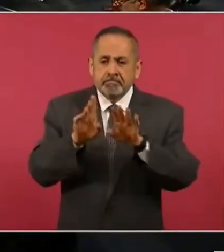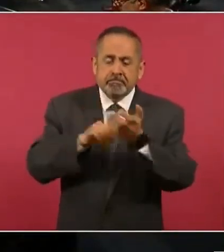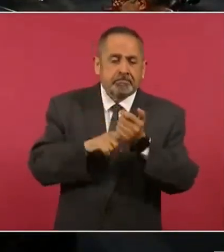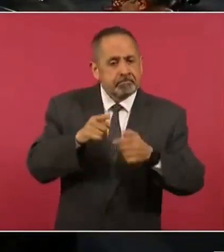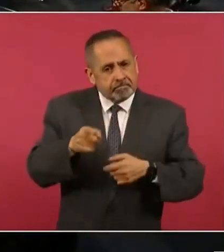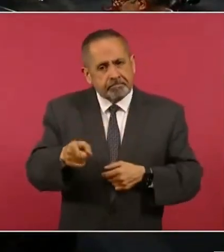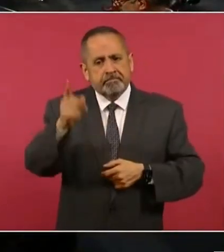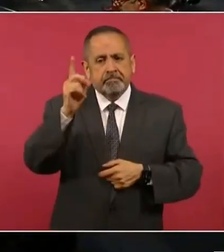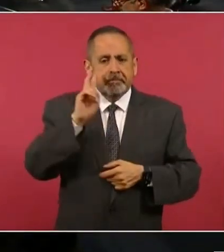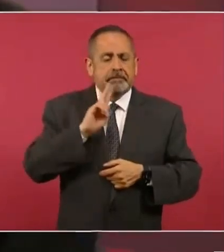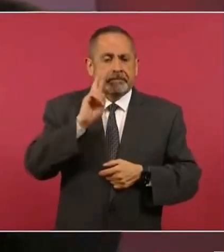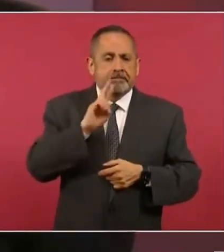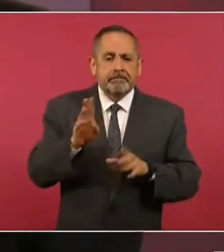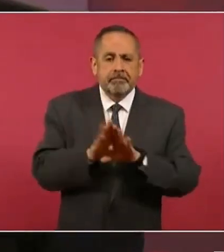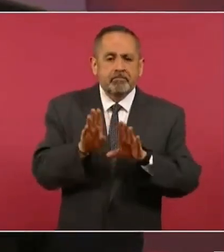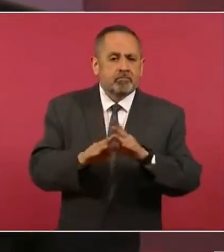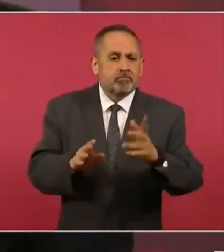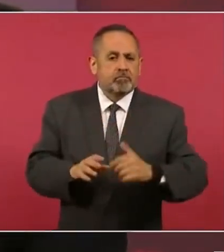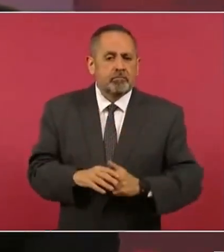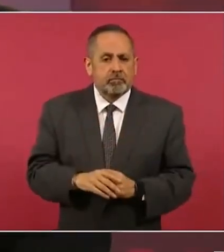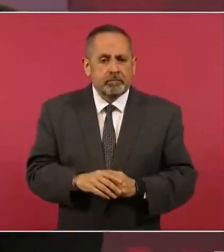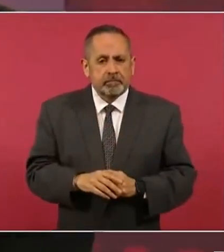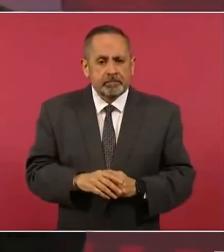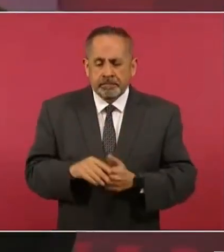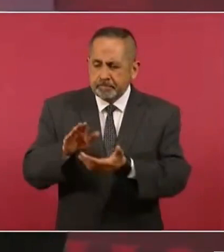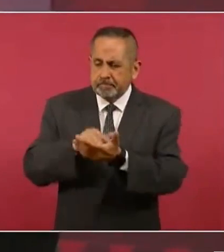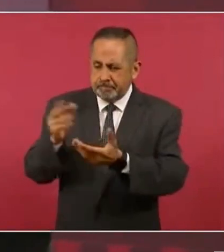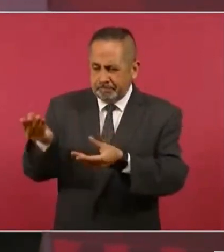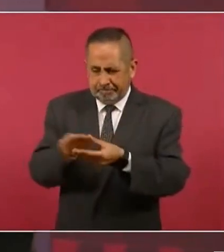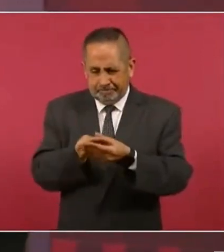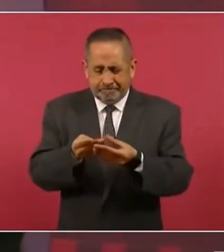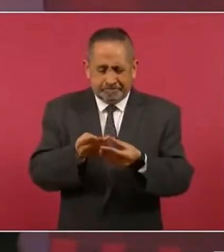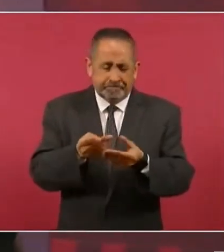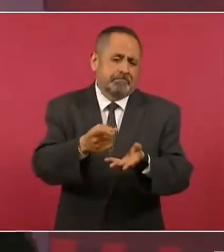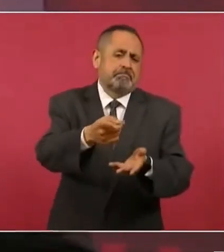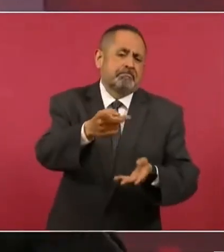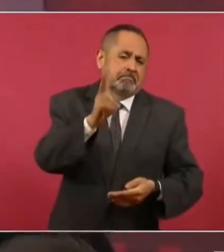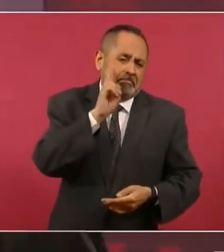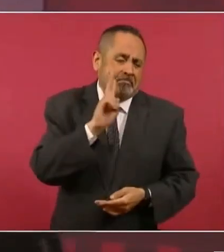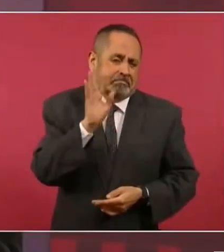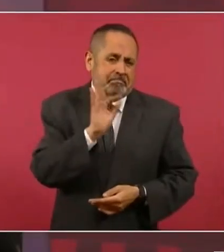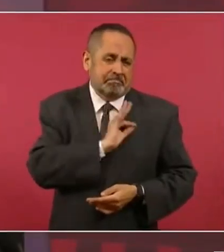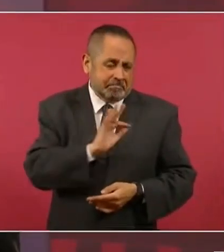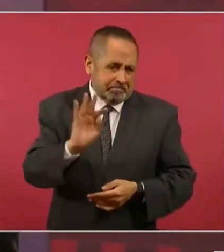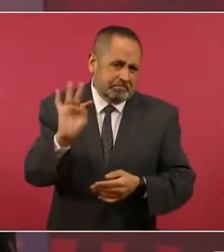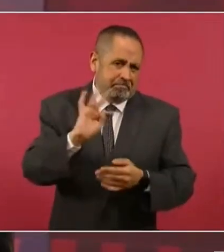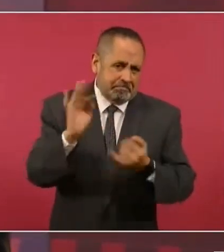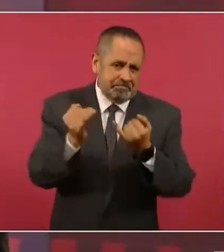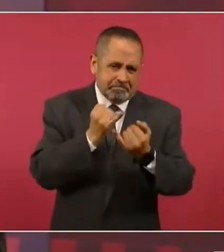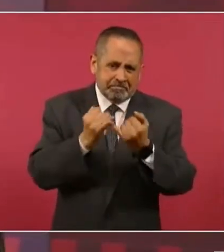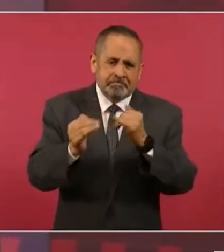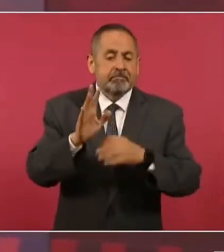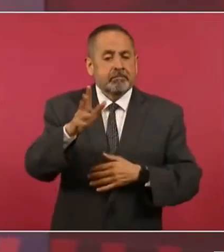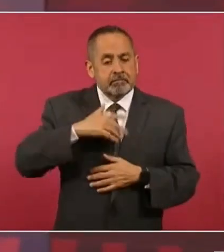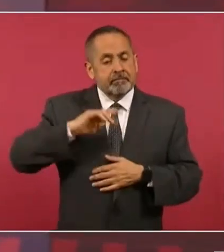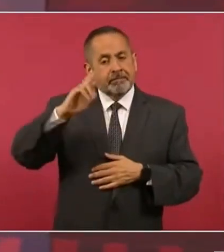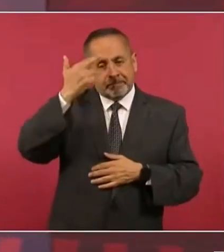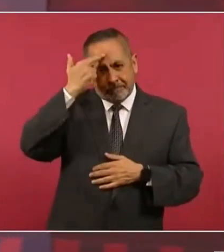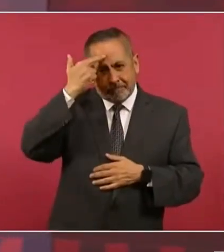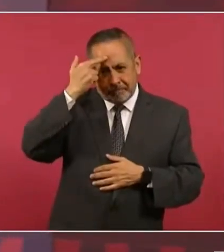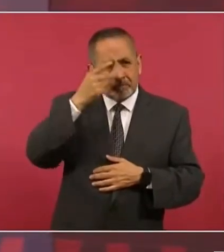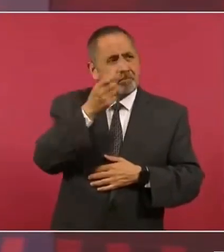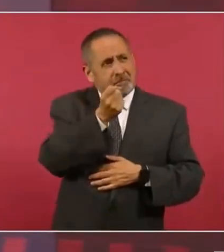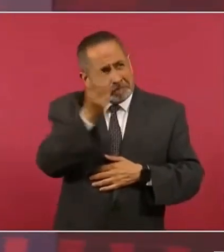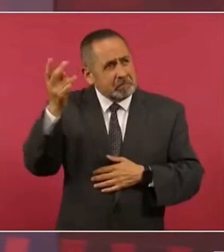los documentos puede ser porque sí recuerdo que llegaron hasta